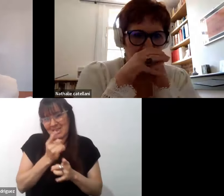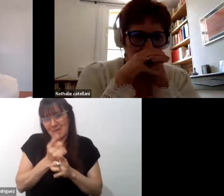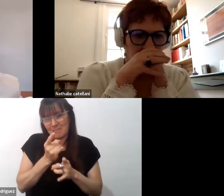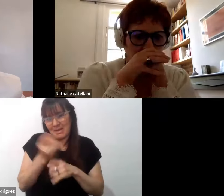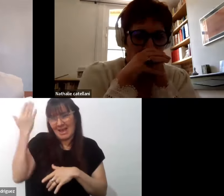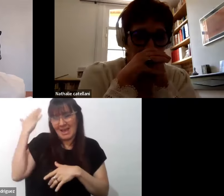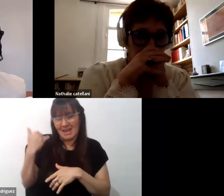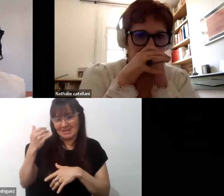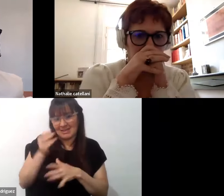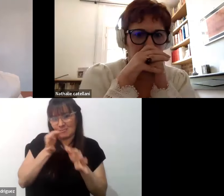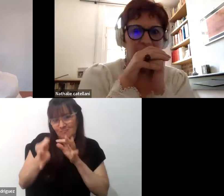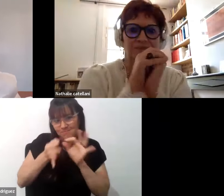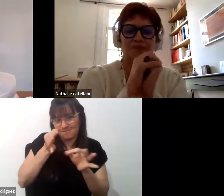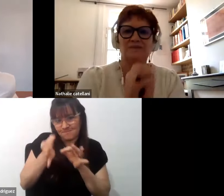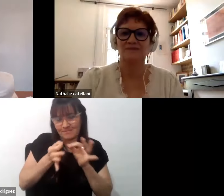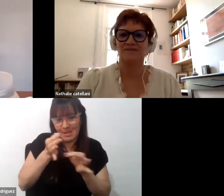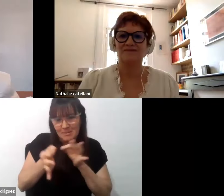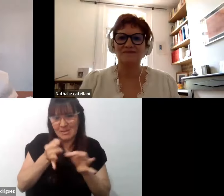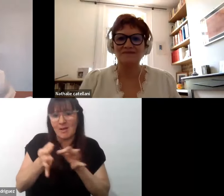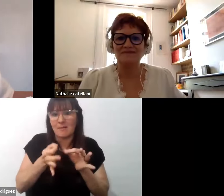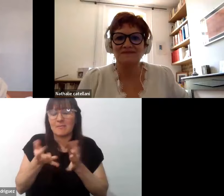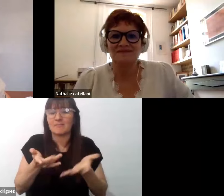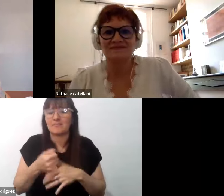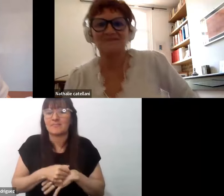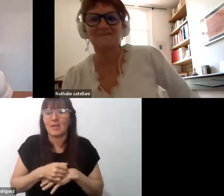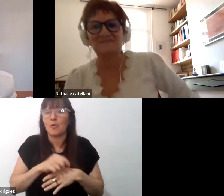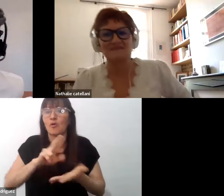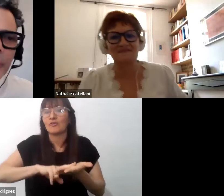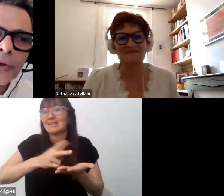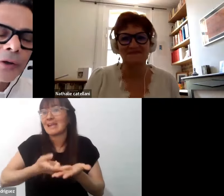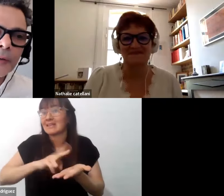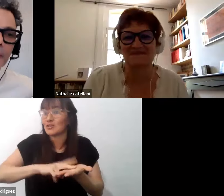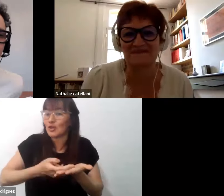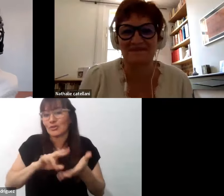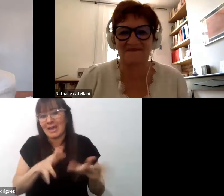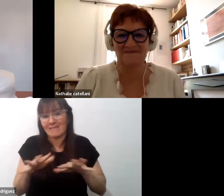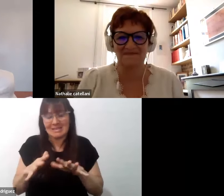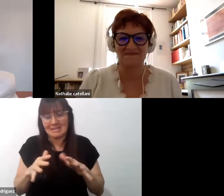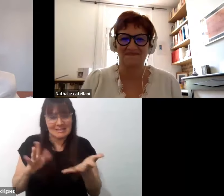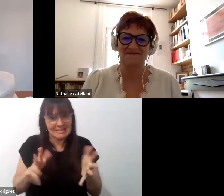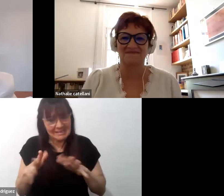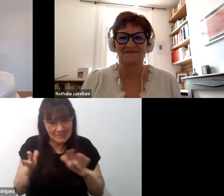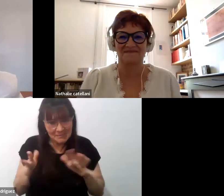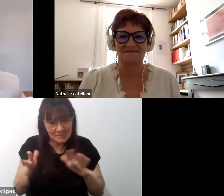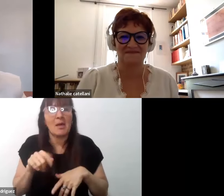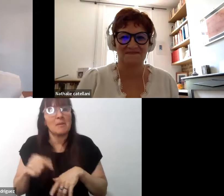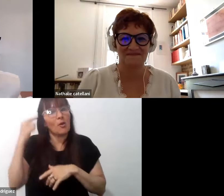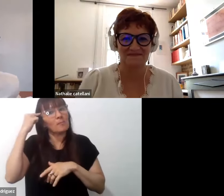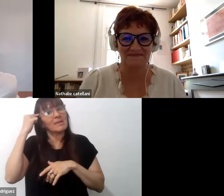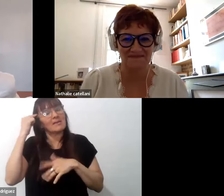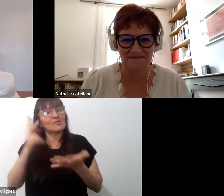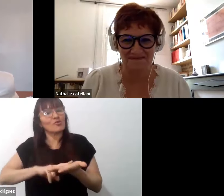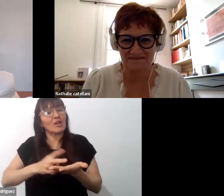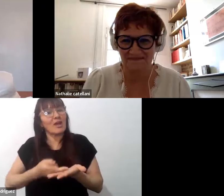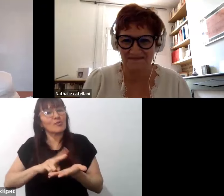antes, las traducciones traicionan. por eso prefiero pensar la traducción como lo